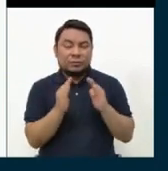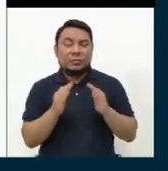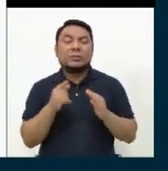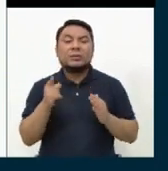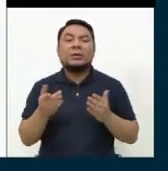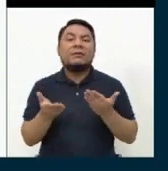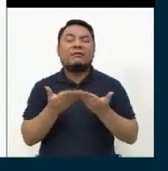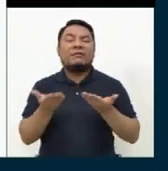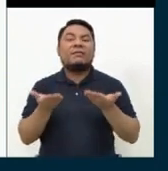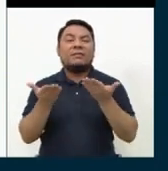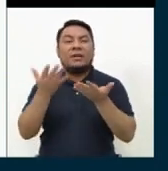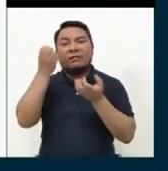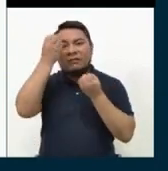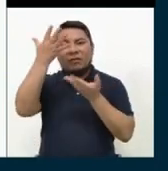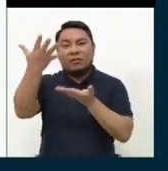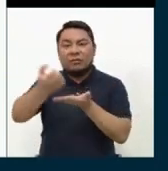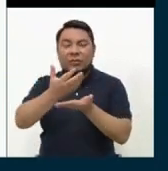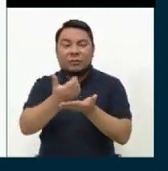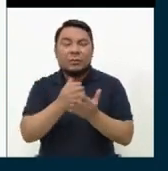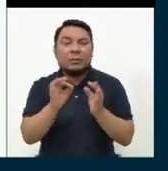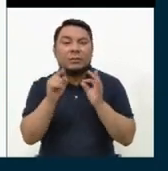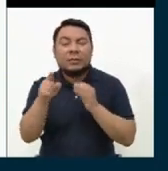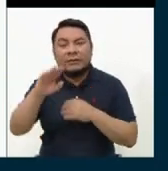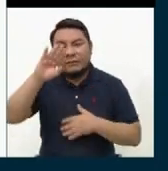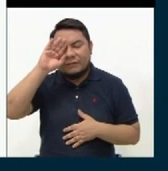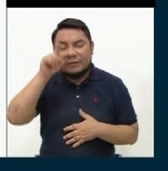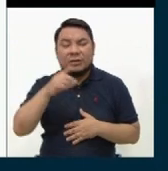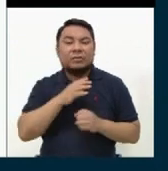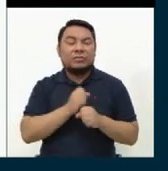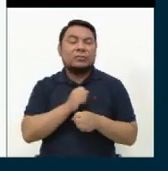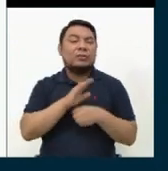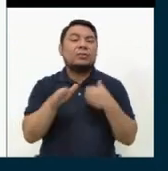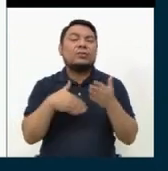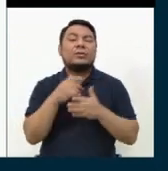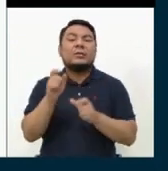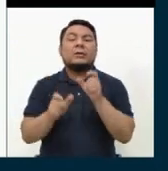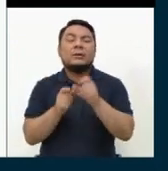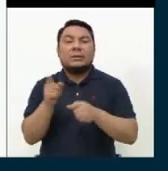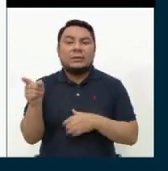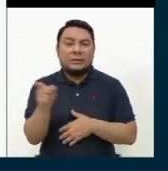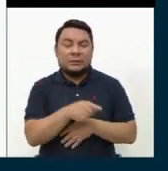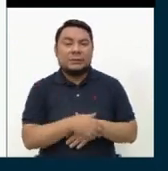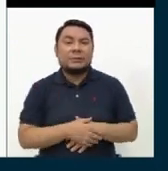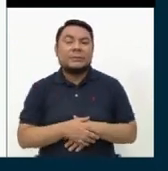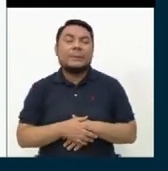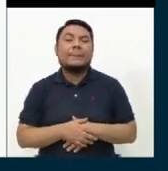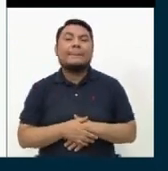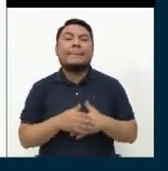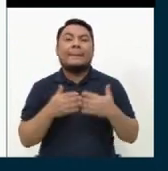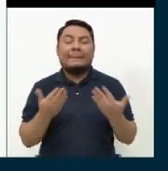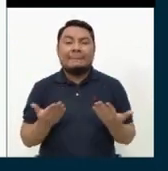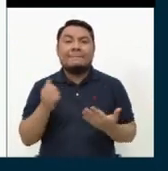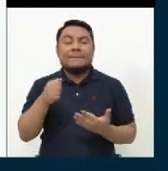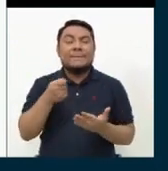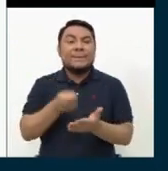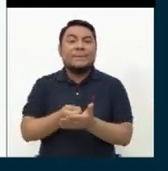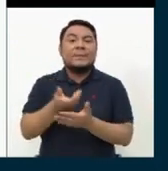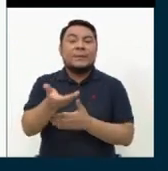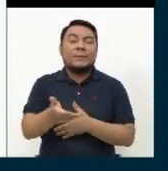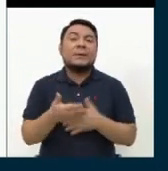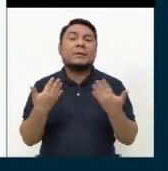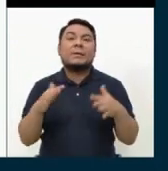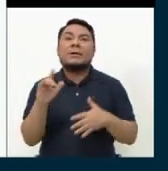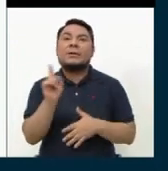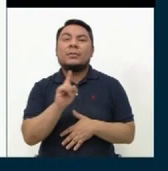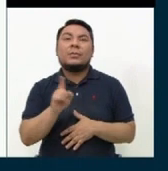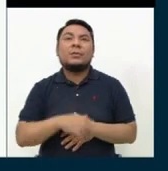recojo de la información precisa de las enfermedades que sufren todos los miembros de esa unidad. Y las compras ya no van